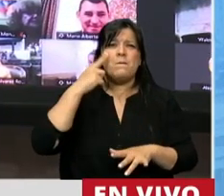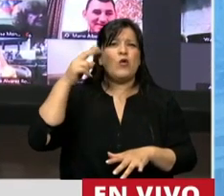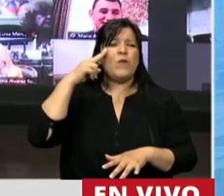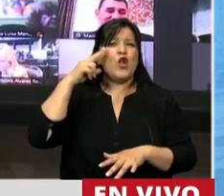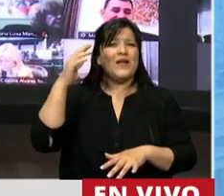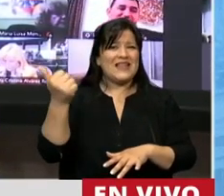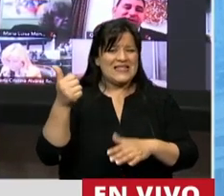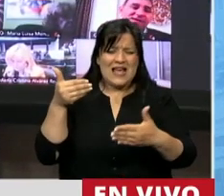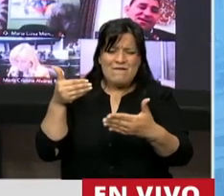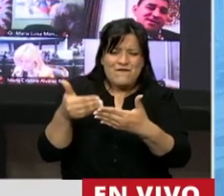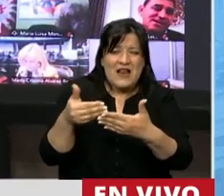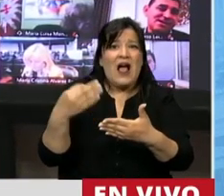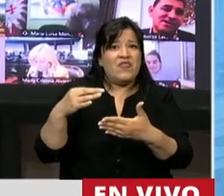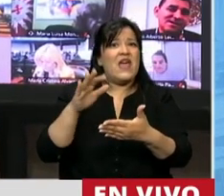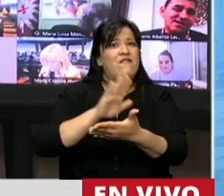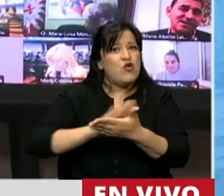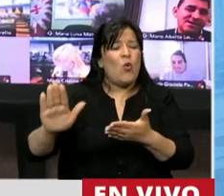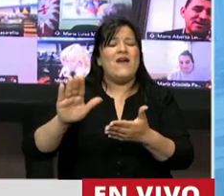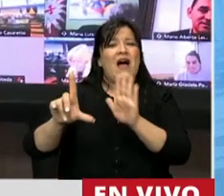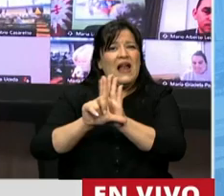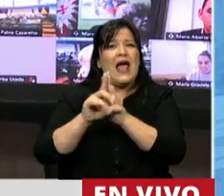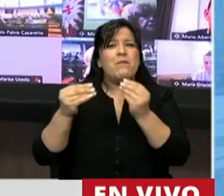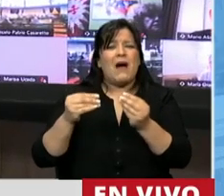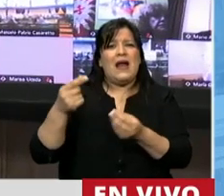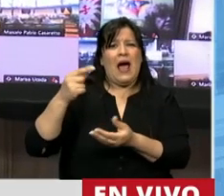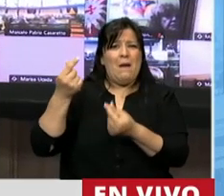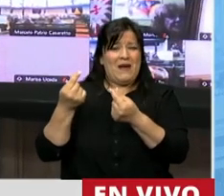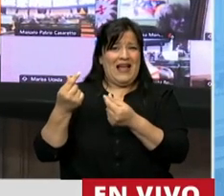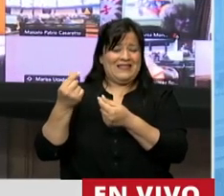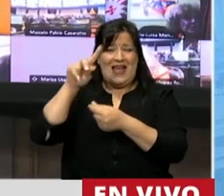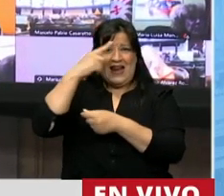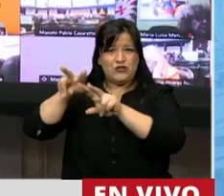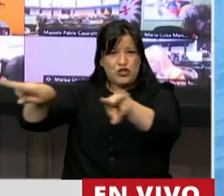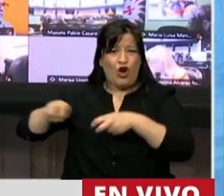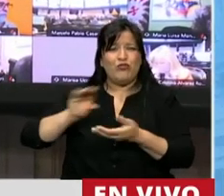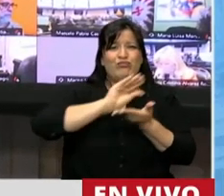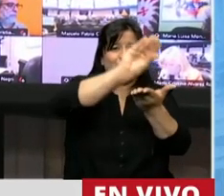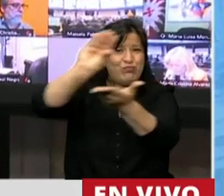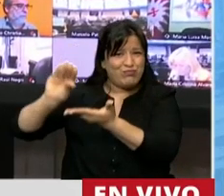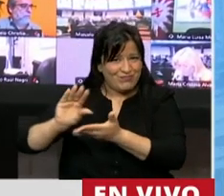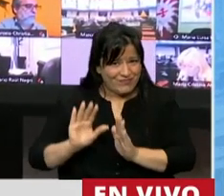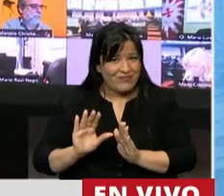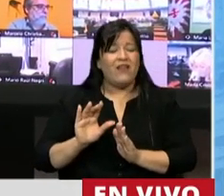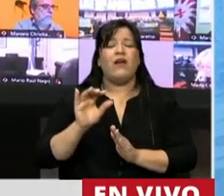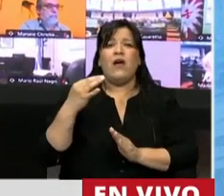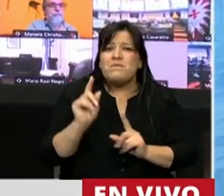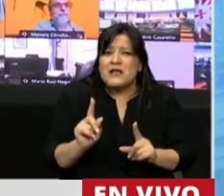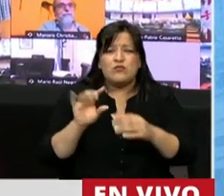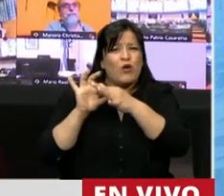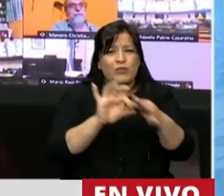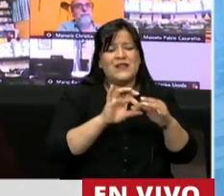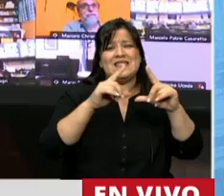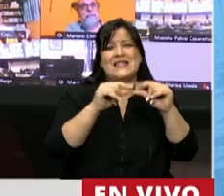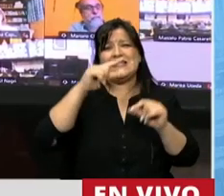debía haber una nueva ley de coparticipación apegada a los estándares del artículo